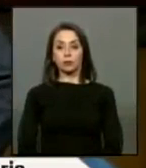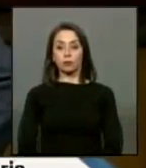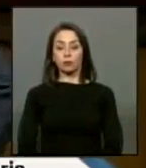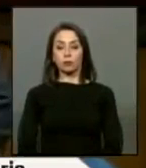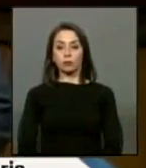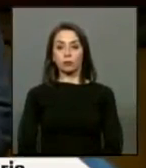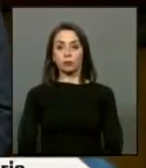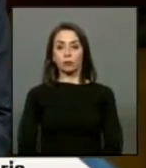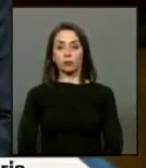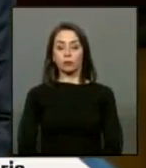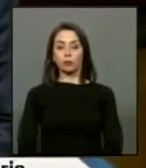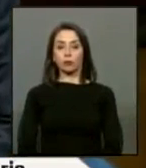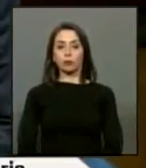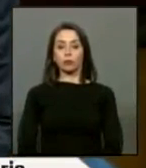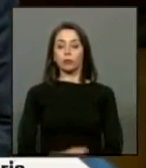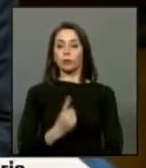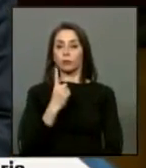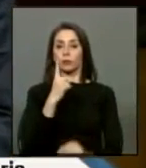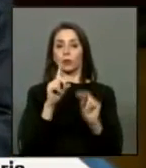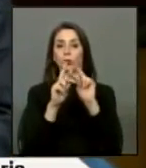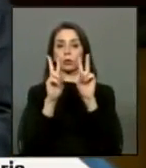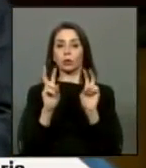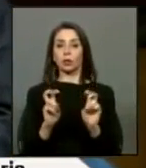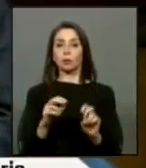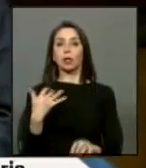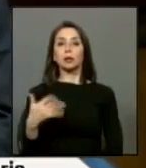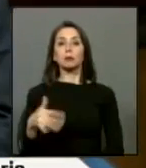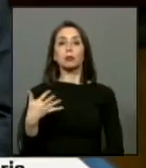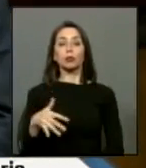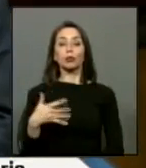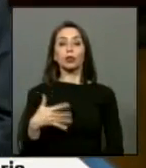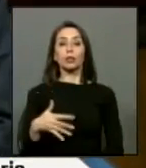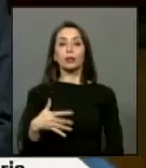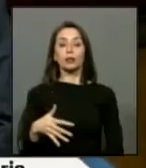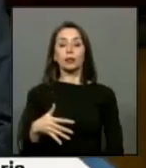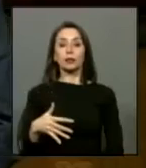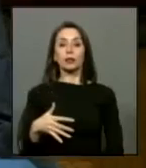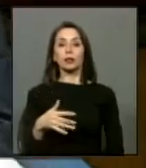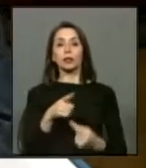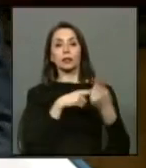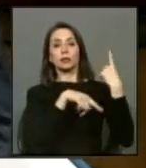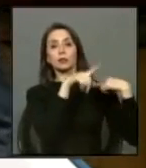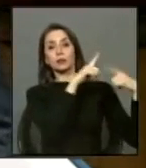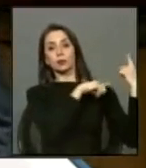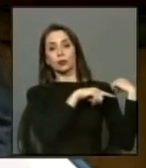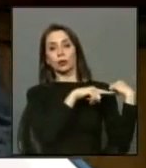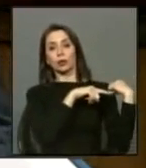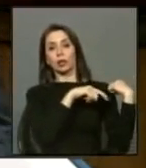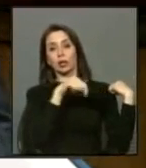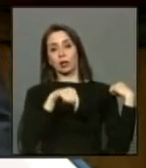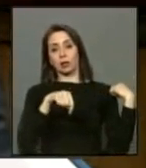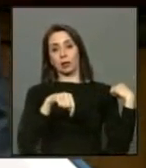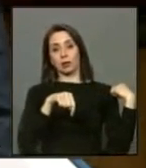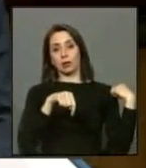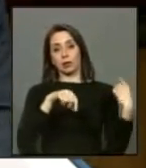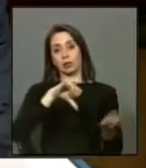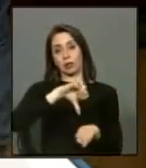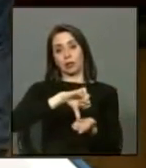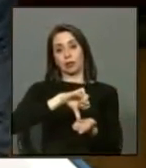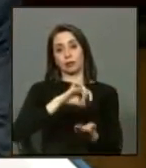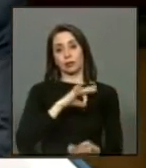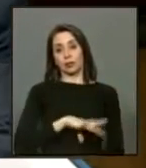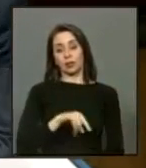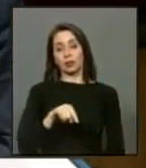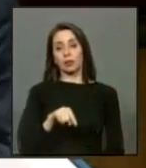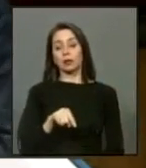sobre uno de los temas relevantes en la historia de nuestro país, como fueron